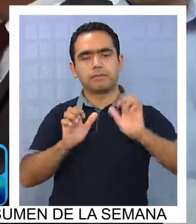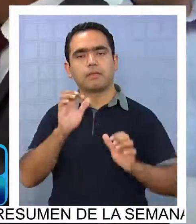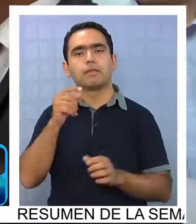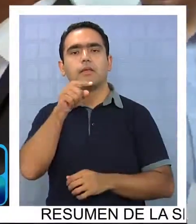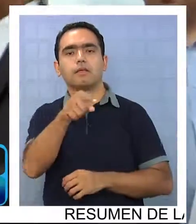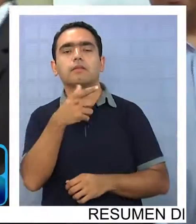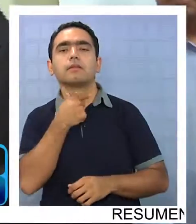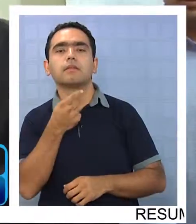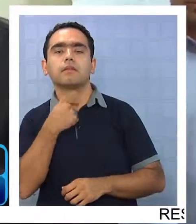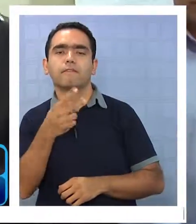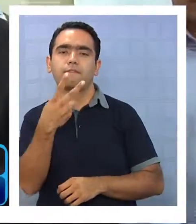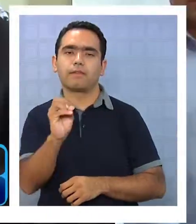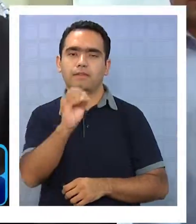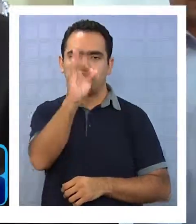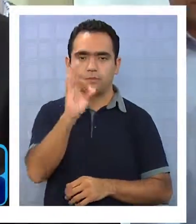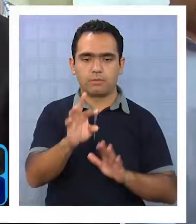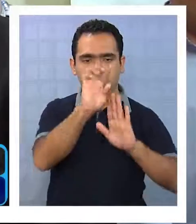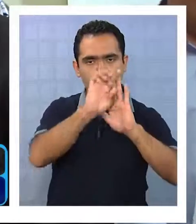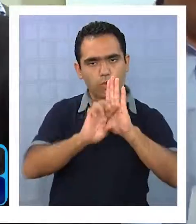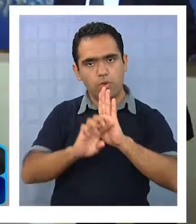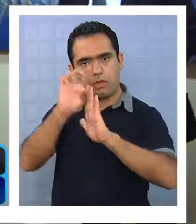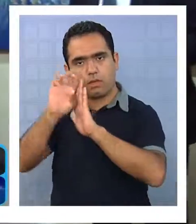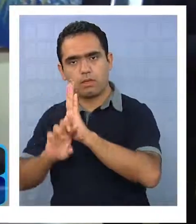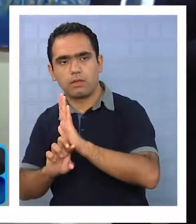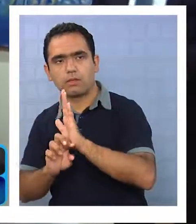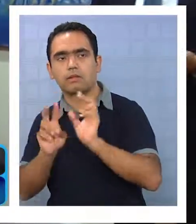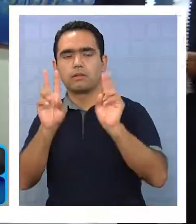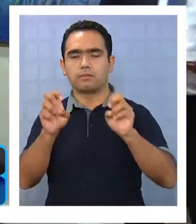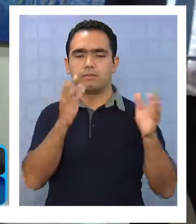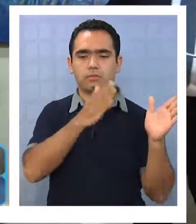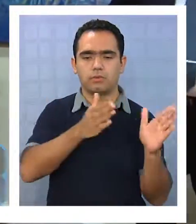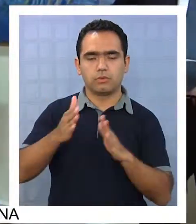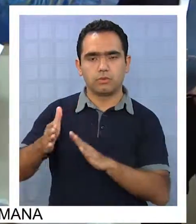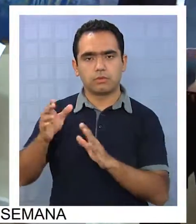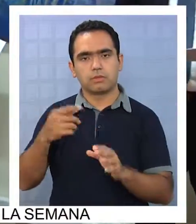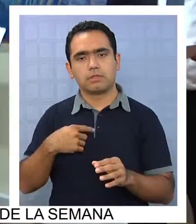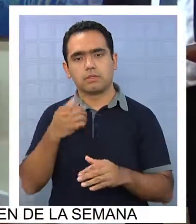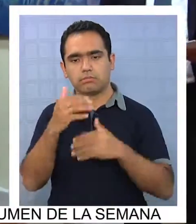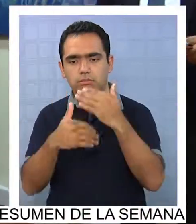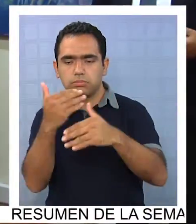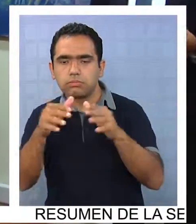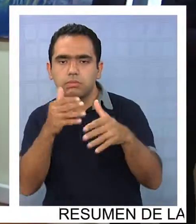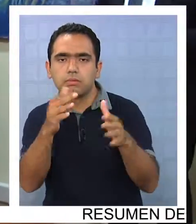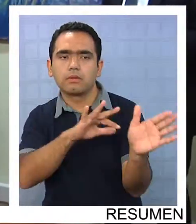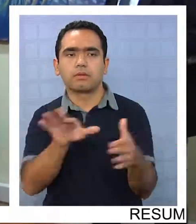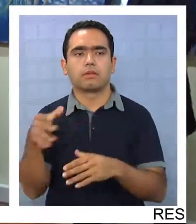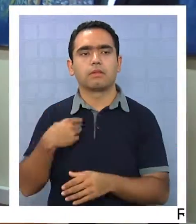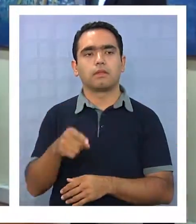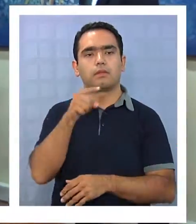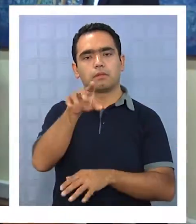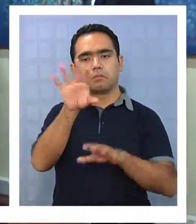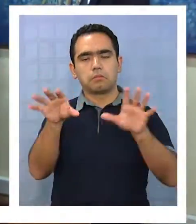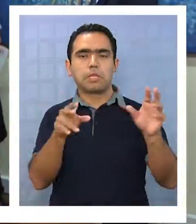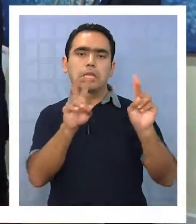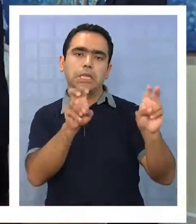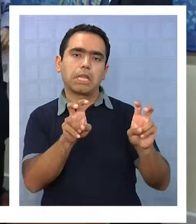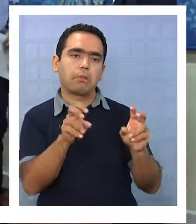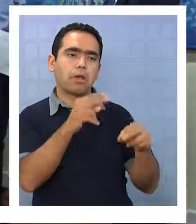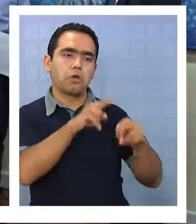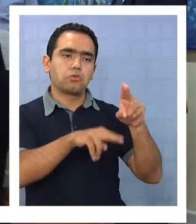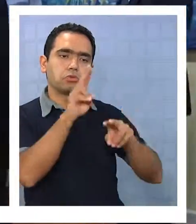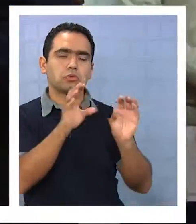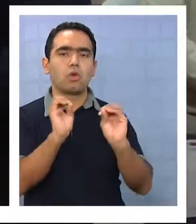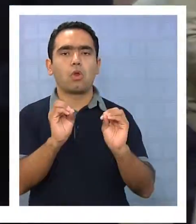bonificación del 20% en proyectos vinculados a los procesos productivos. Las iniciativas deben ser de sectores como la construcción,